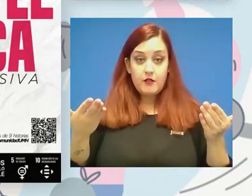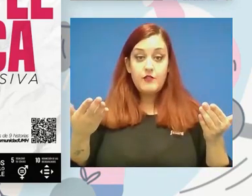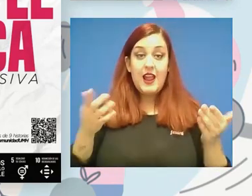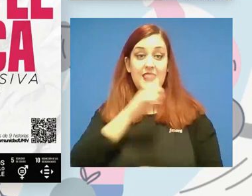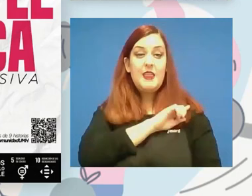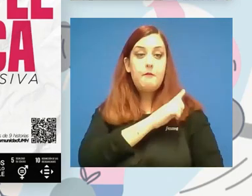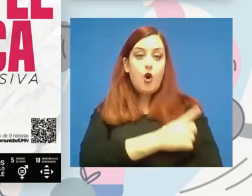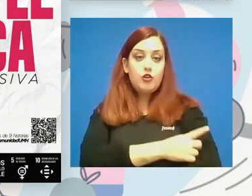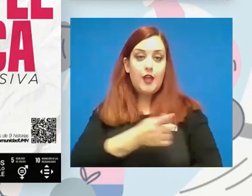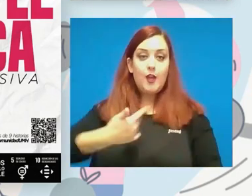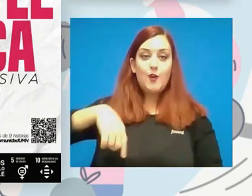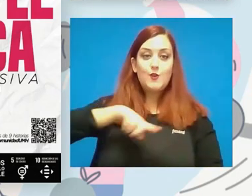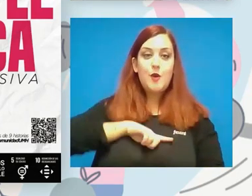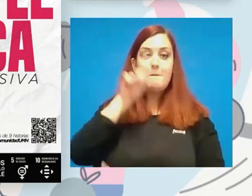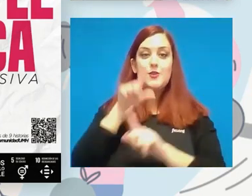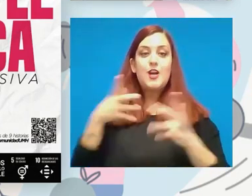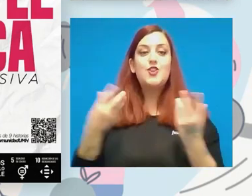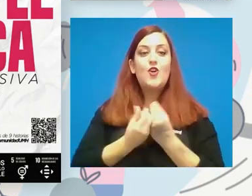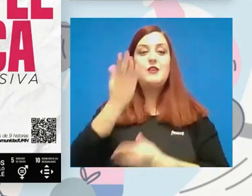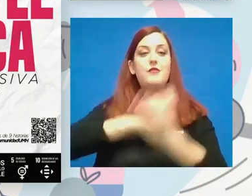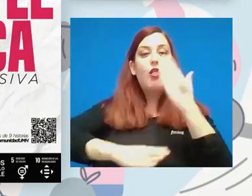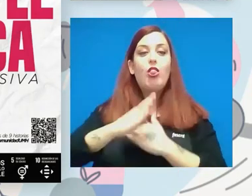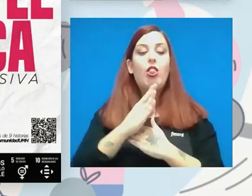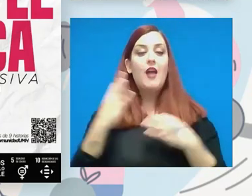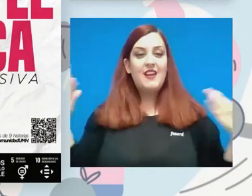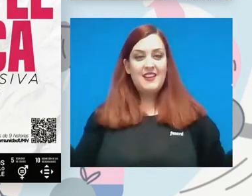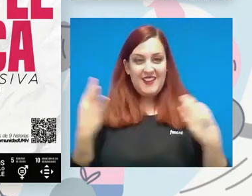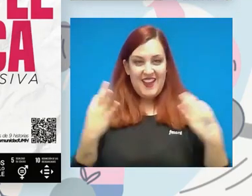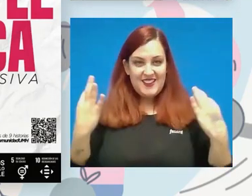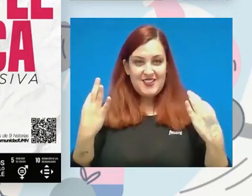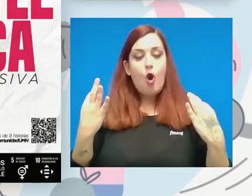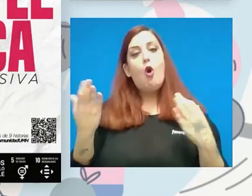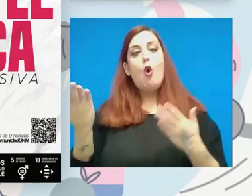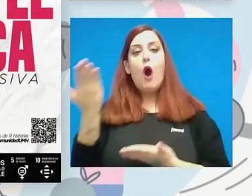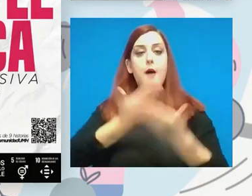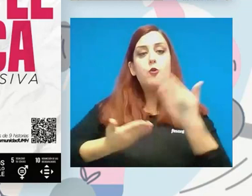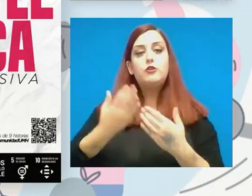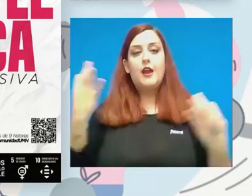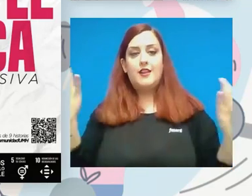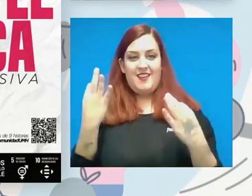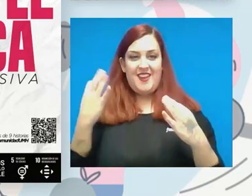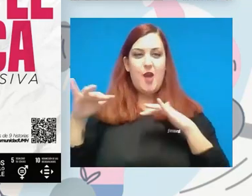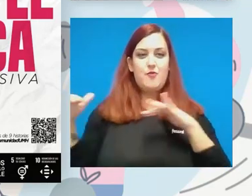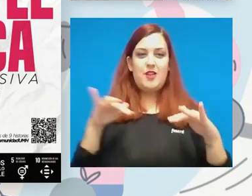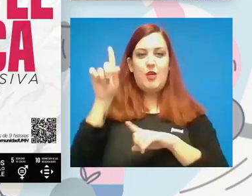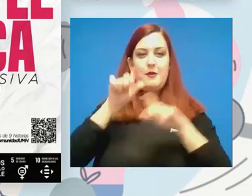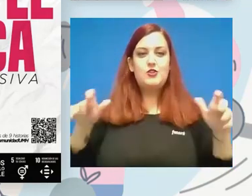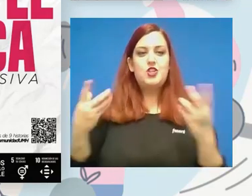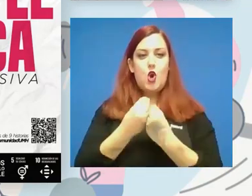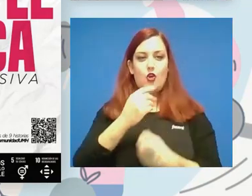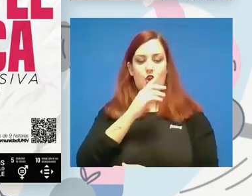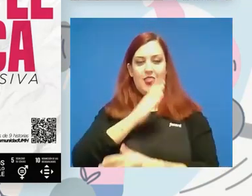deporte, qué son las personas con discapacidad? Es quizá lo que más puede aportar el movimiento del deporte de personas con discapacidad.